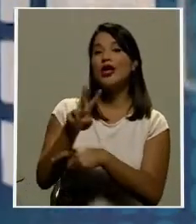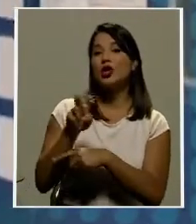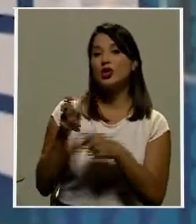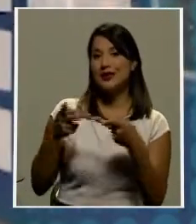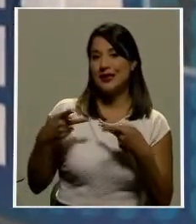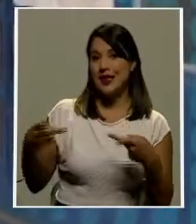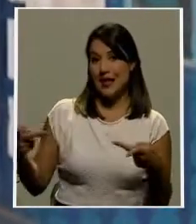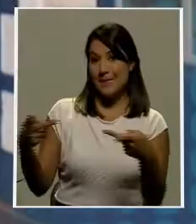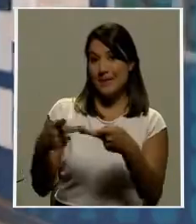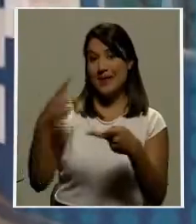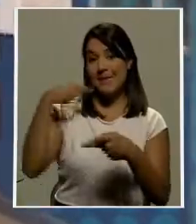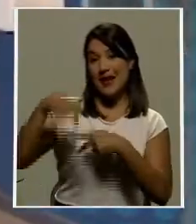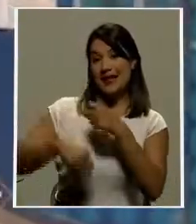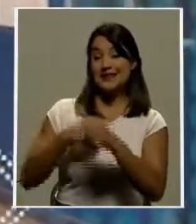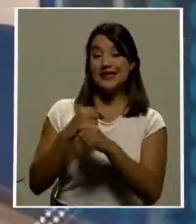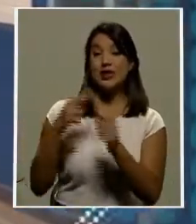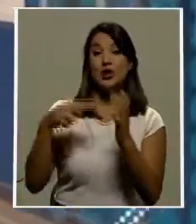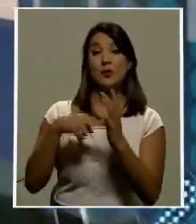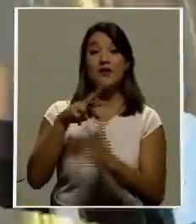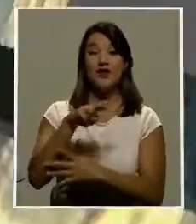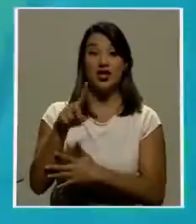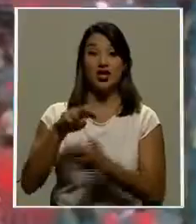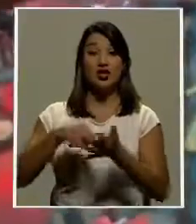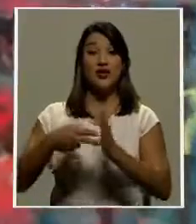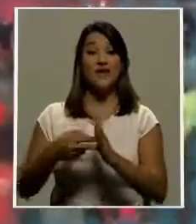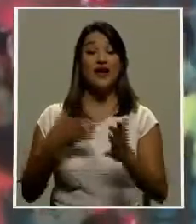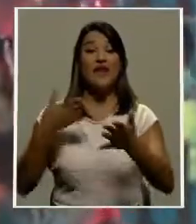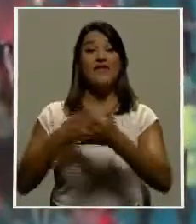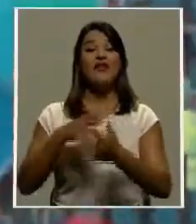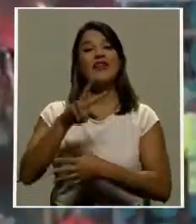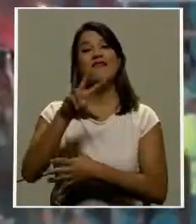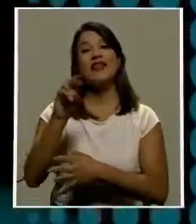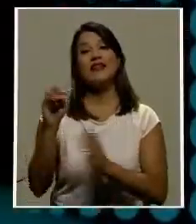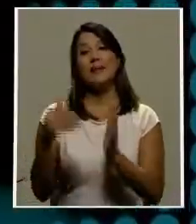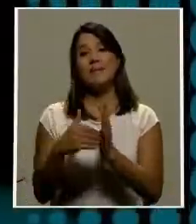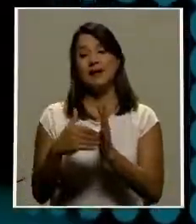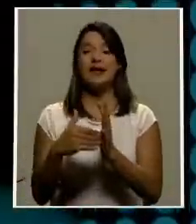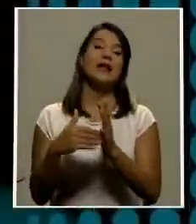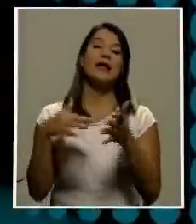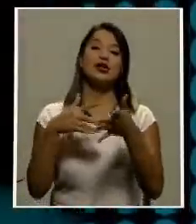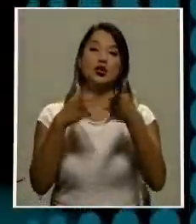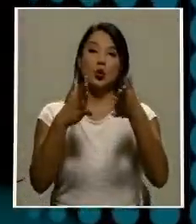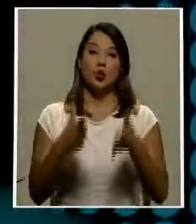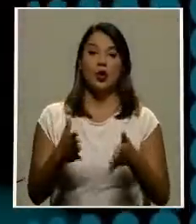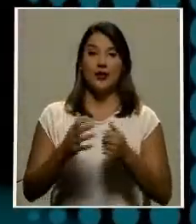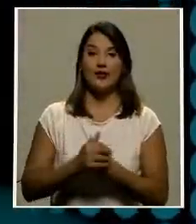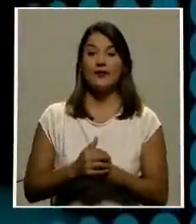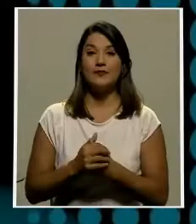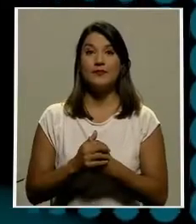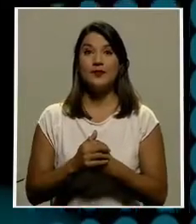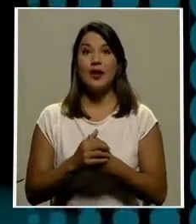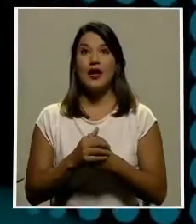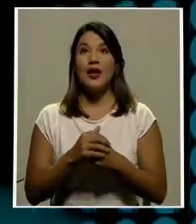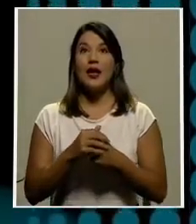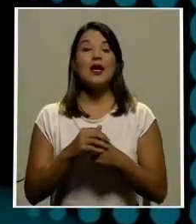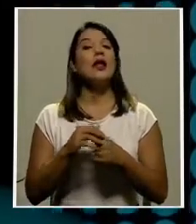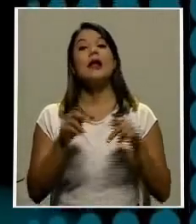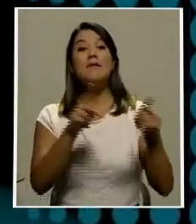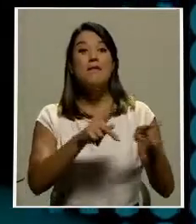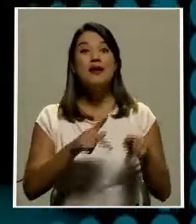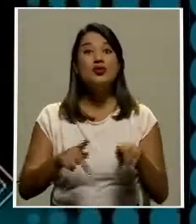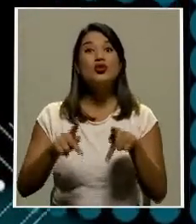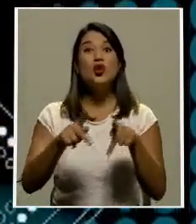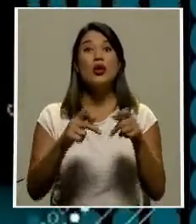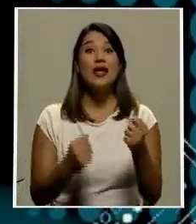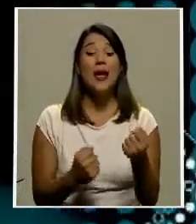afecta directamente a 20 mil estudiantes. Música Música El incumplimiento de los aficionados en la final de CONCACAF provocará